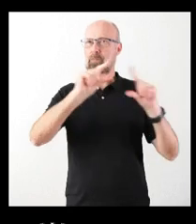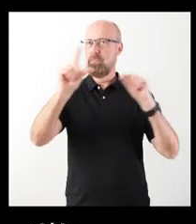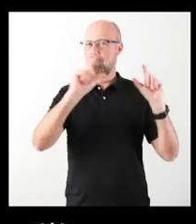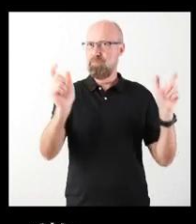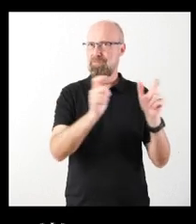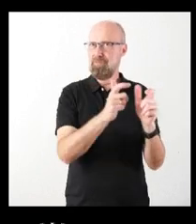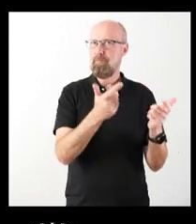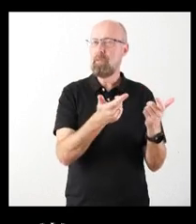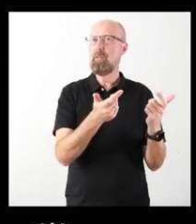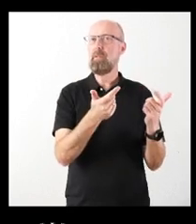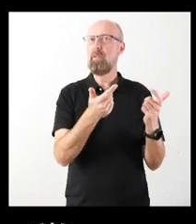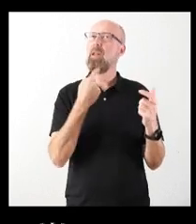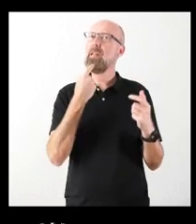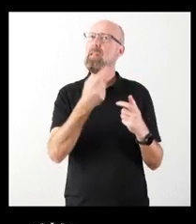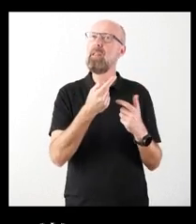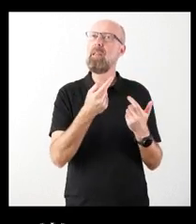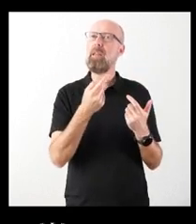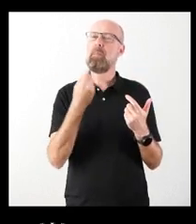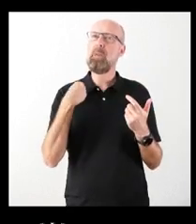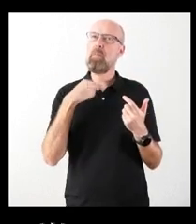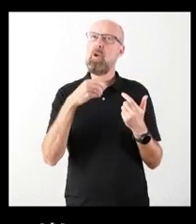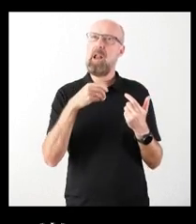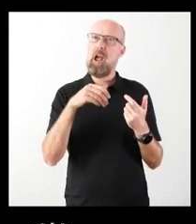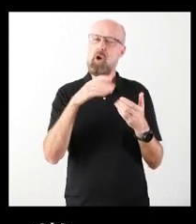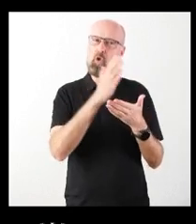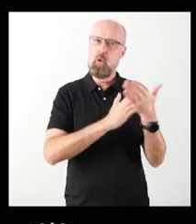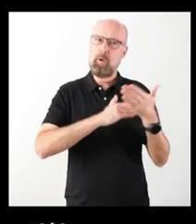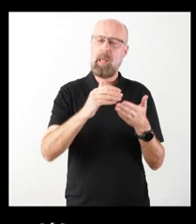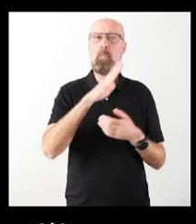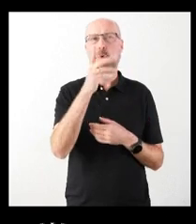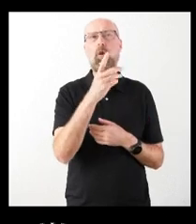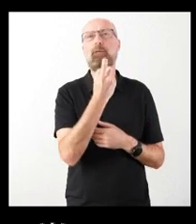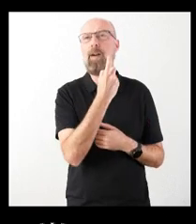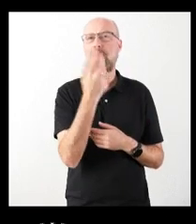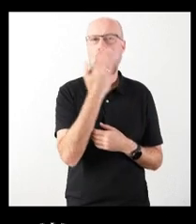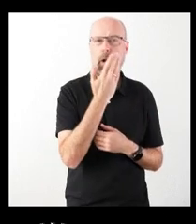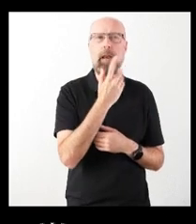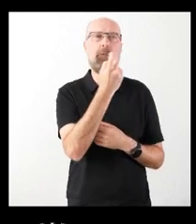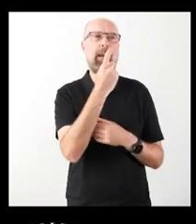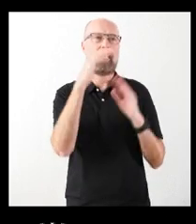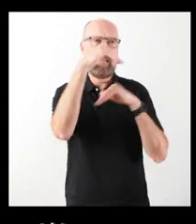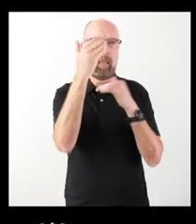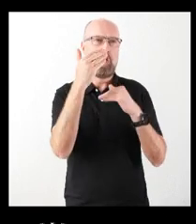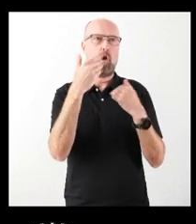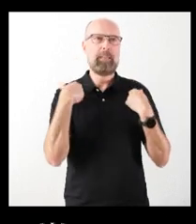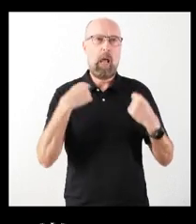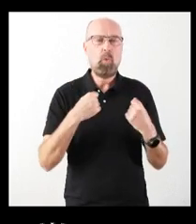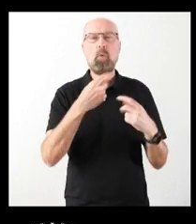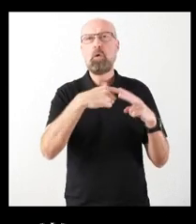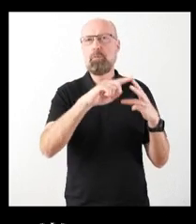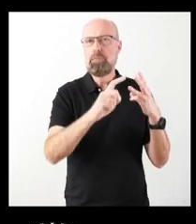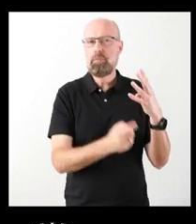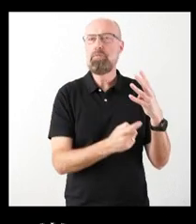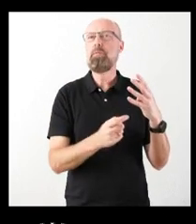incremento de la despoblación en la comunidad por falta de colegios, falta de atención en centros sanitarios. Poco que valorara estas